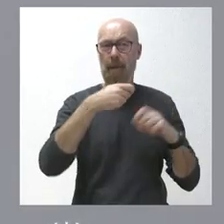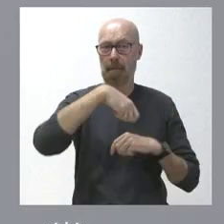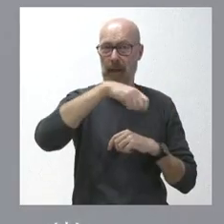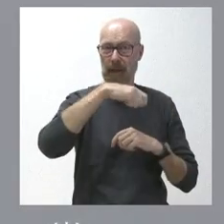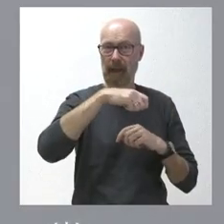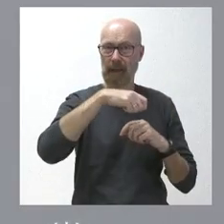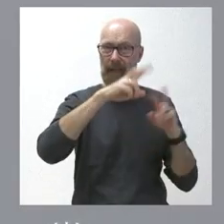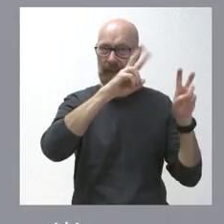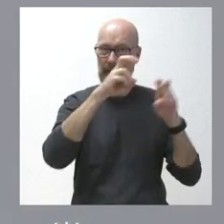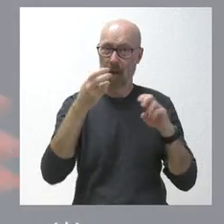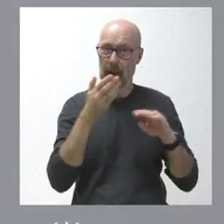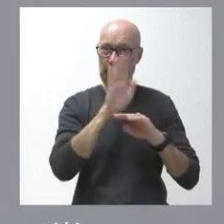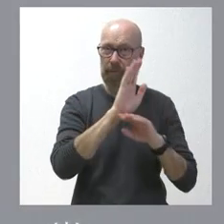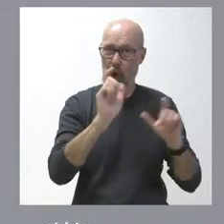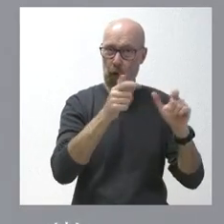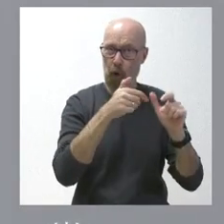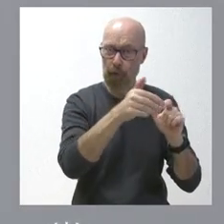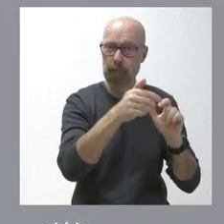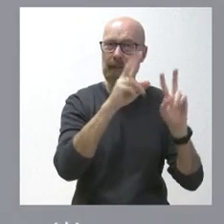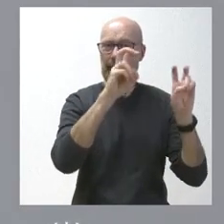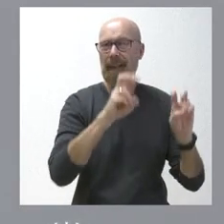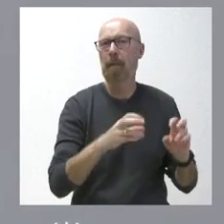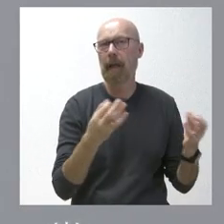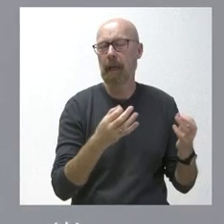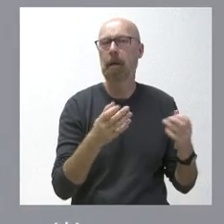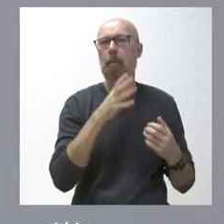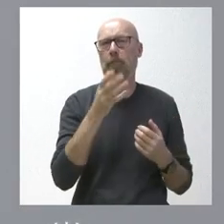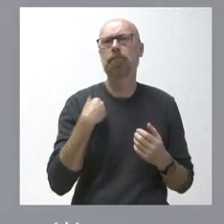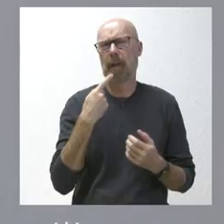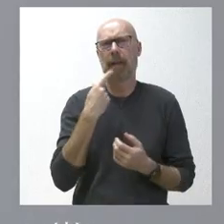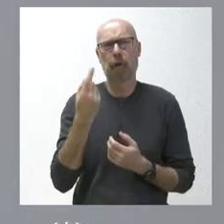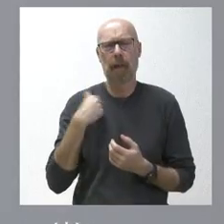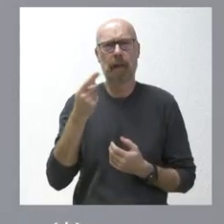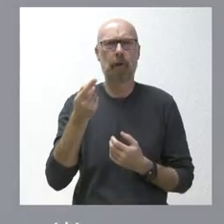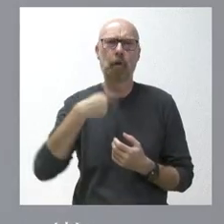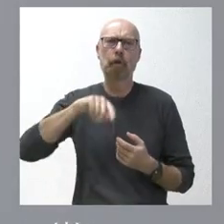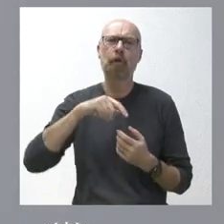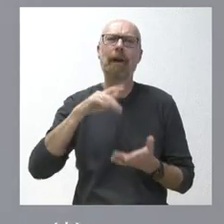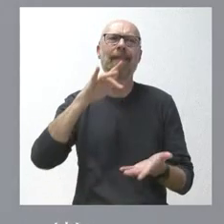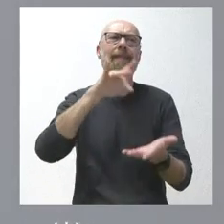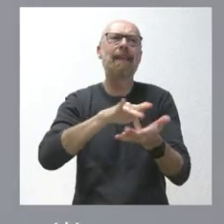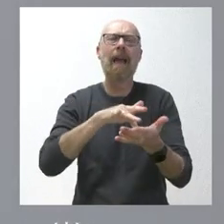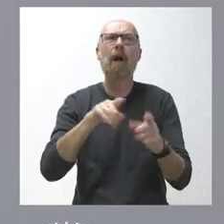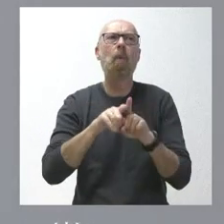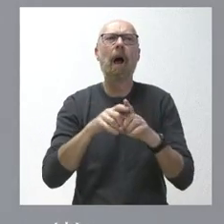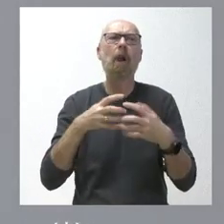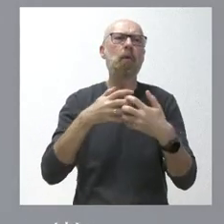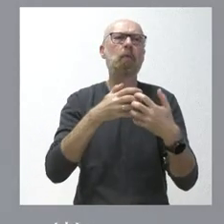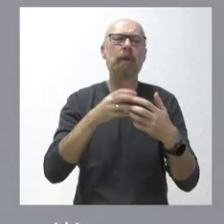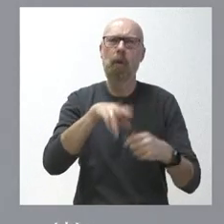a esta reunión. Como les dije, nosotros nunca hacíamos batalla en torno a la fecha. En alguna ocasión son